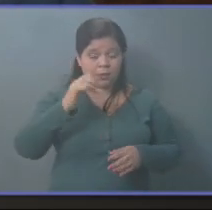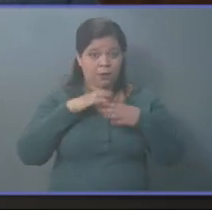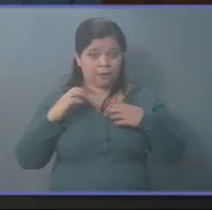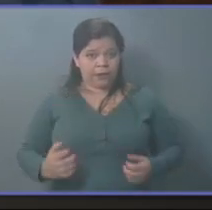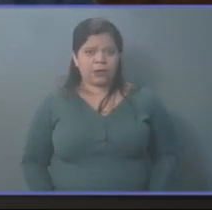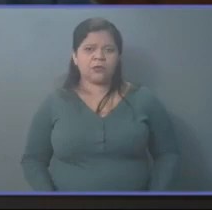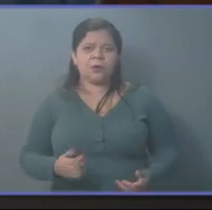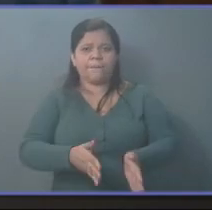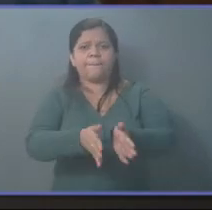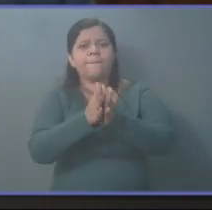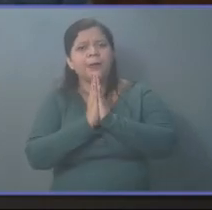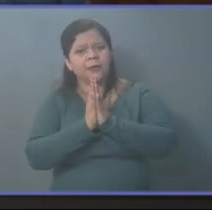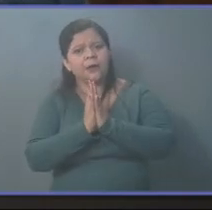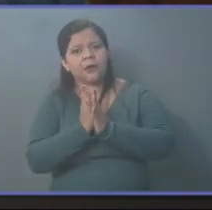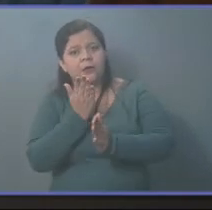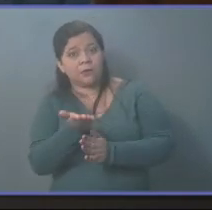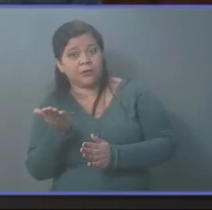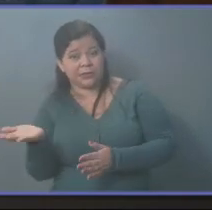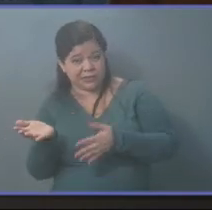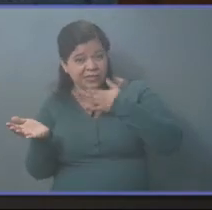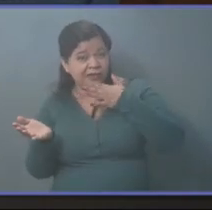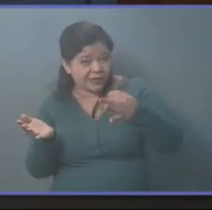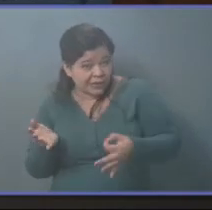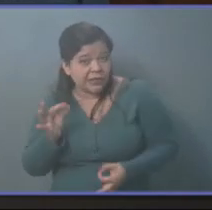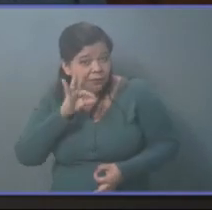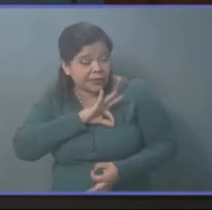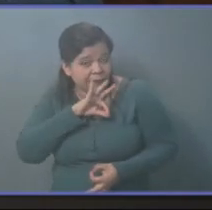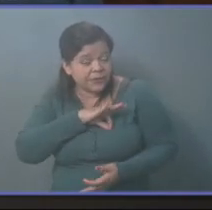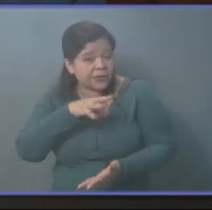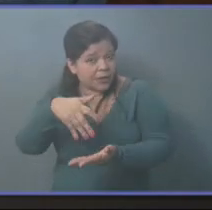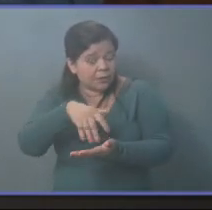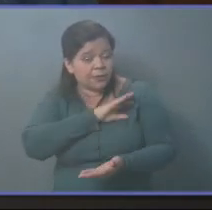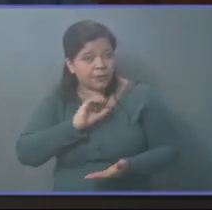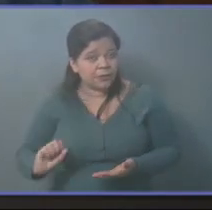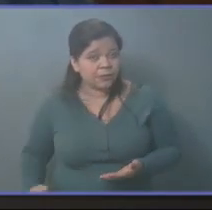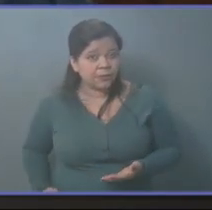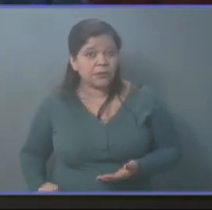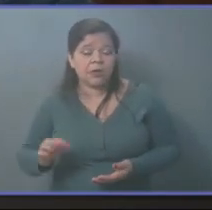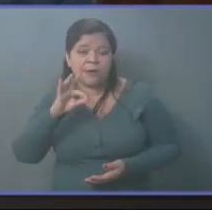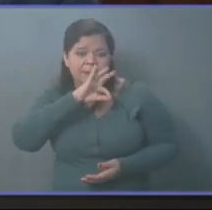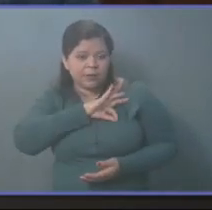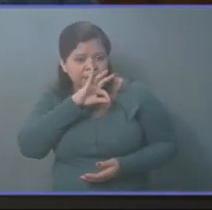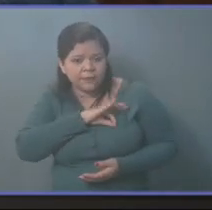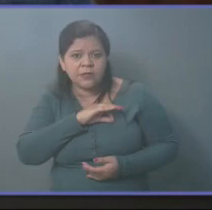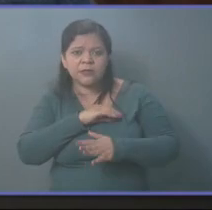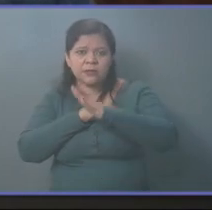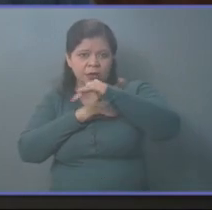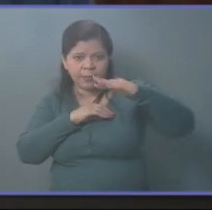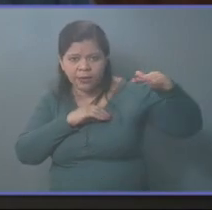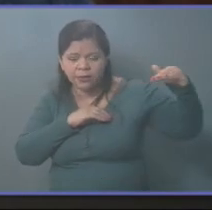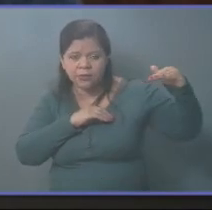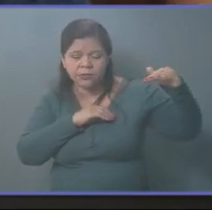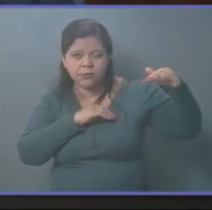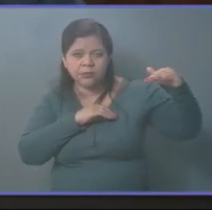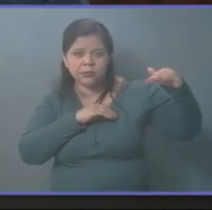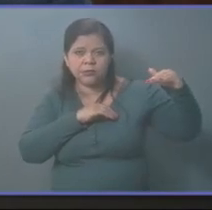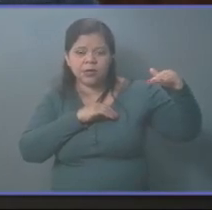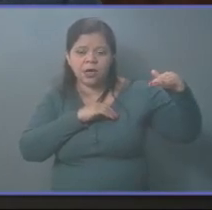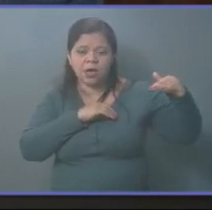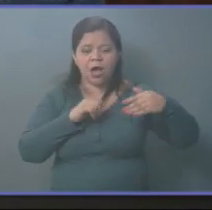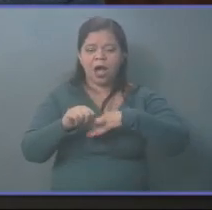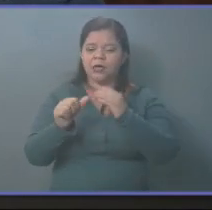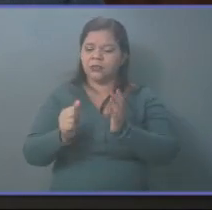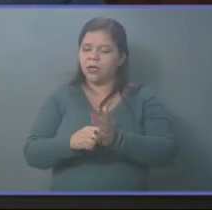que vaya en favor de los salvadoreños que vaya en favor del país aquí se les